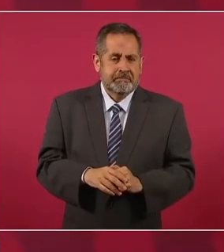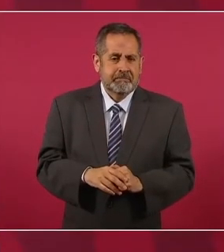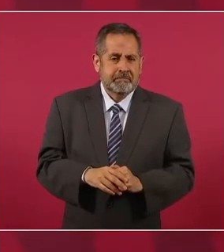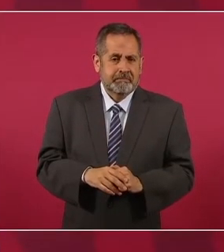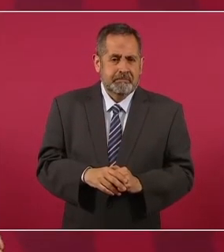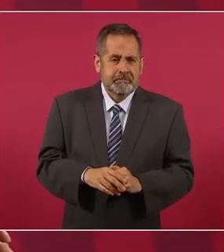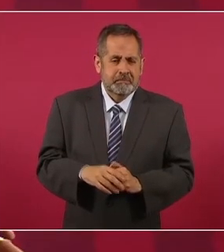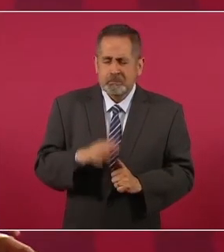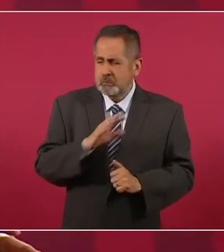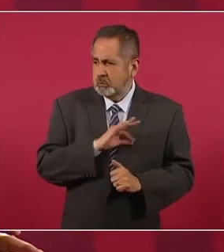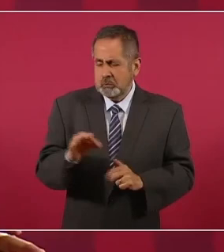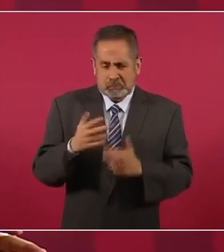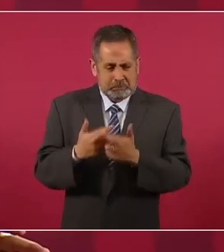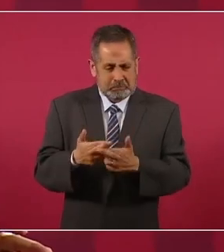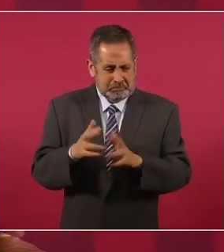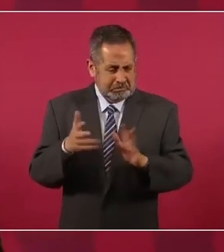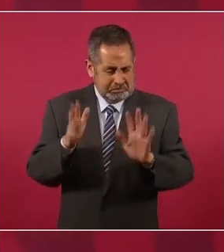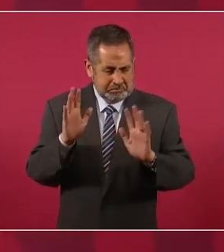pues como